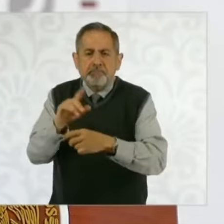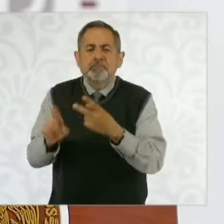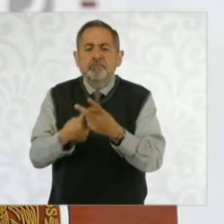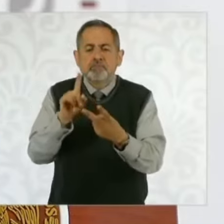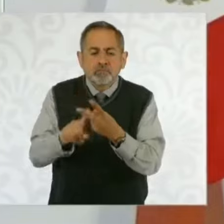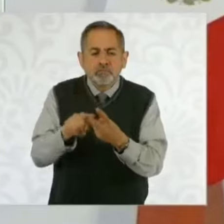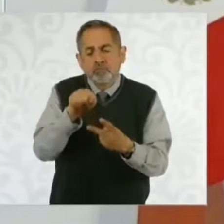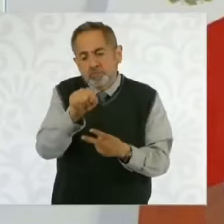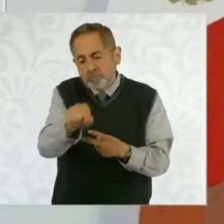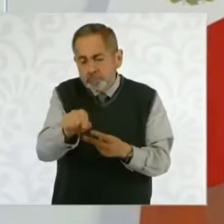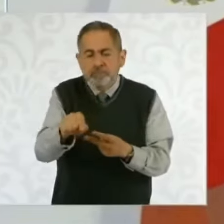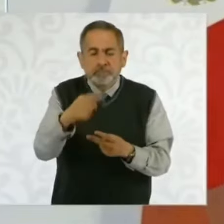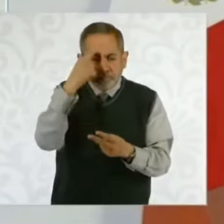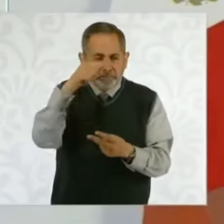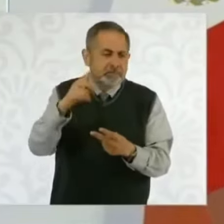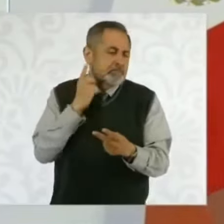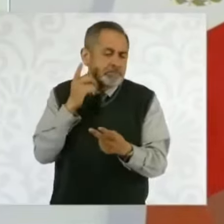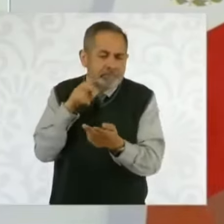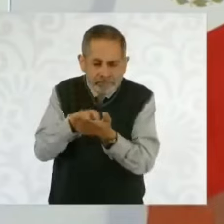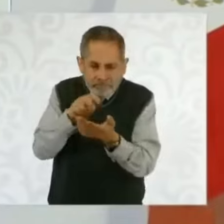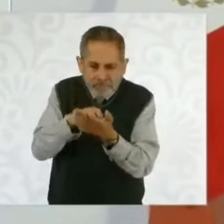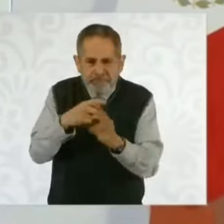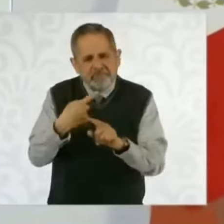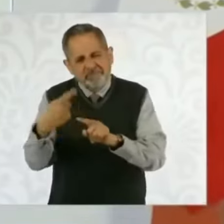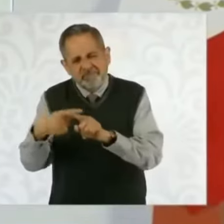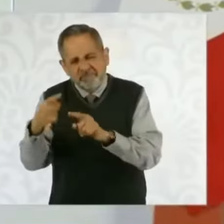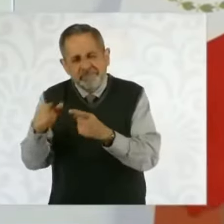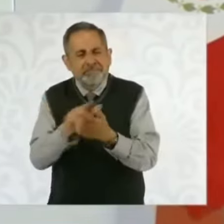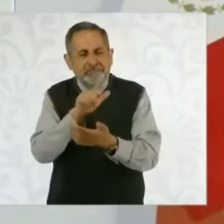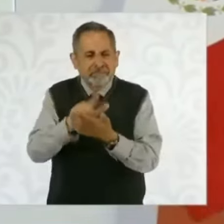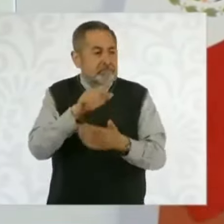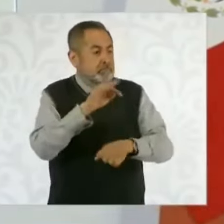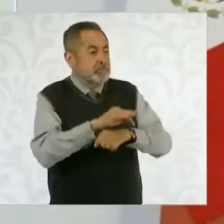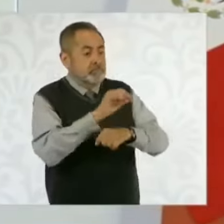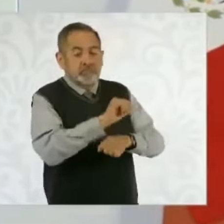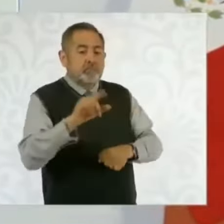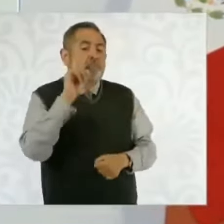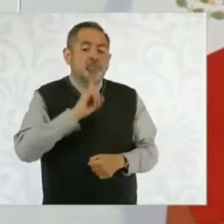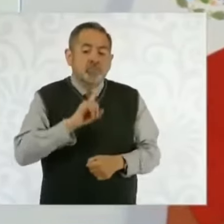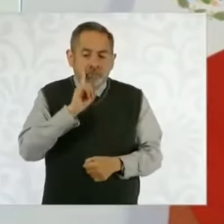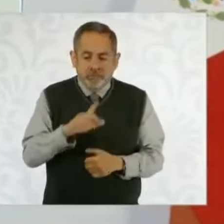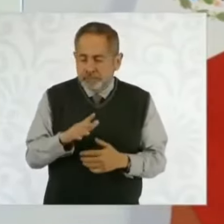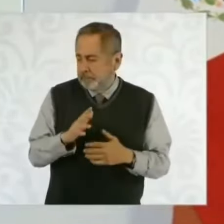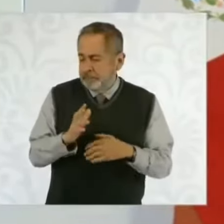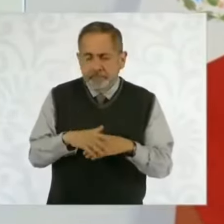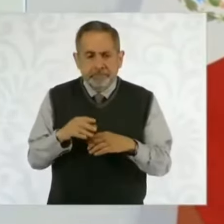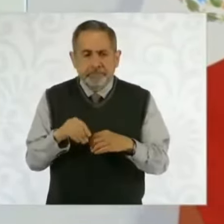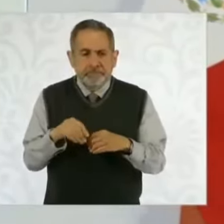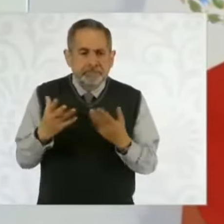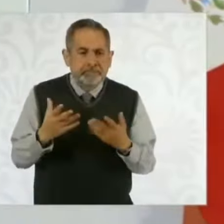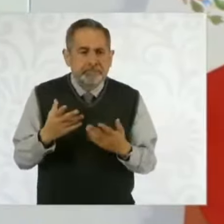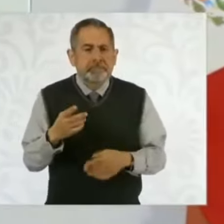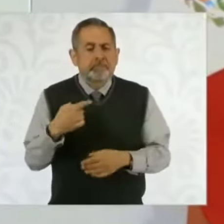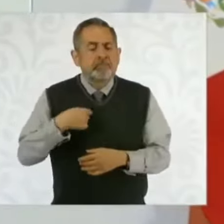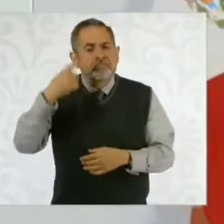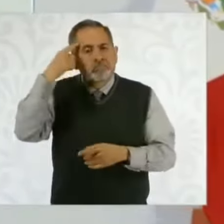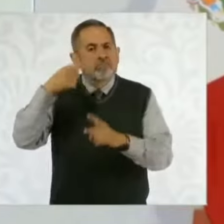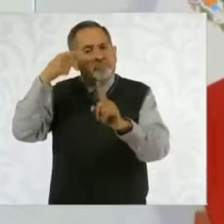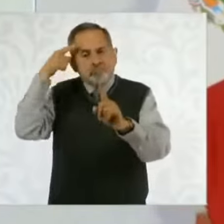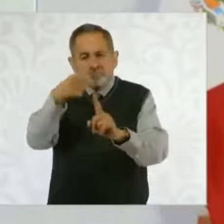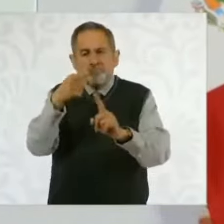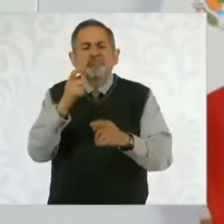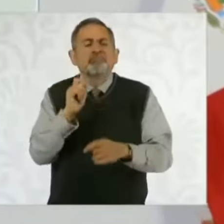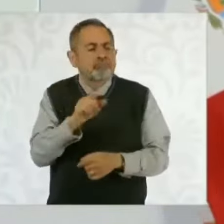faltan todas las… de distintas leyes de protección a las mujeres. Evidentemente, nuestro objetivo es